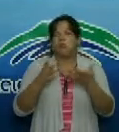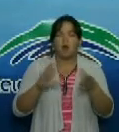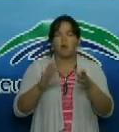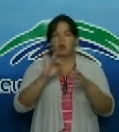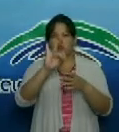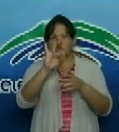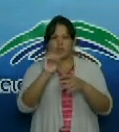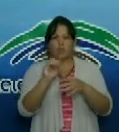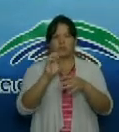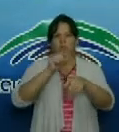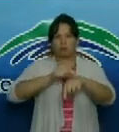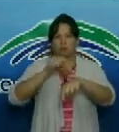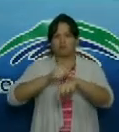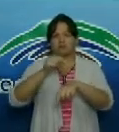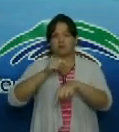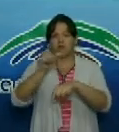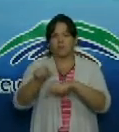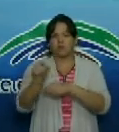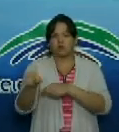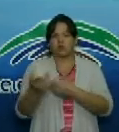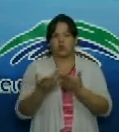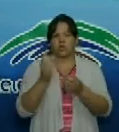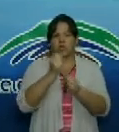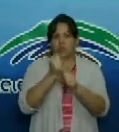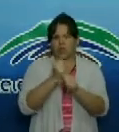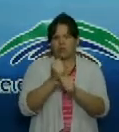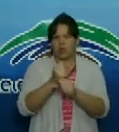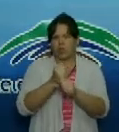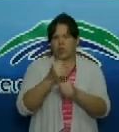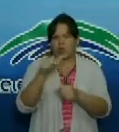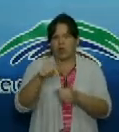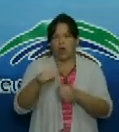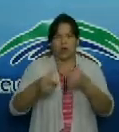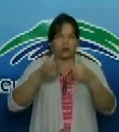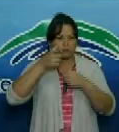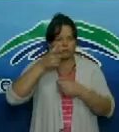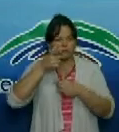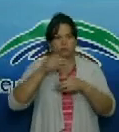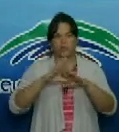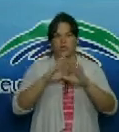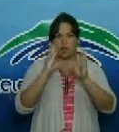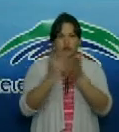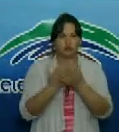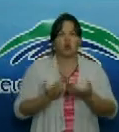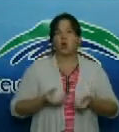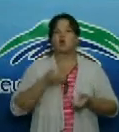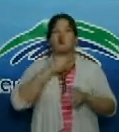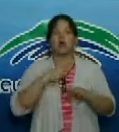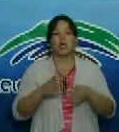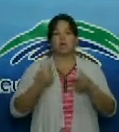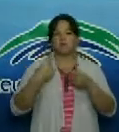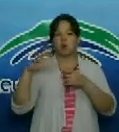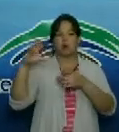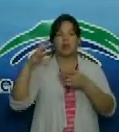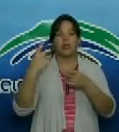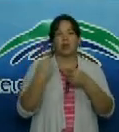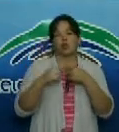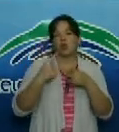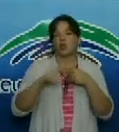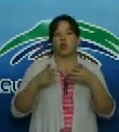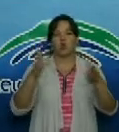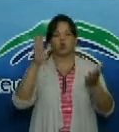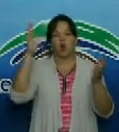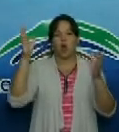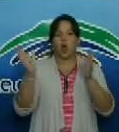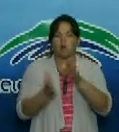trabajadores de la entidad garantizan en estos lugares el resguardo de los bienes materiales y la salud de las personas El reto